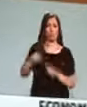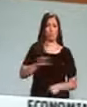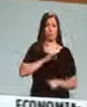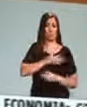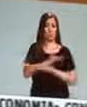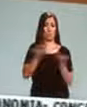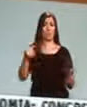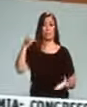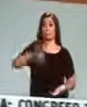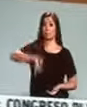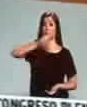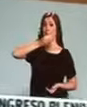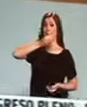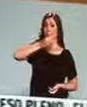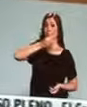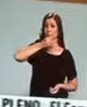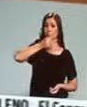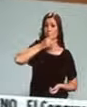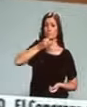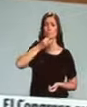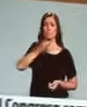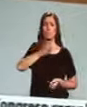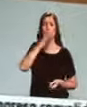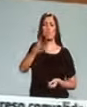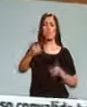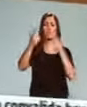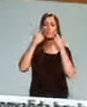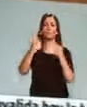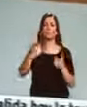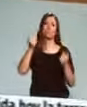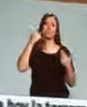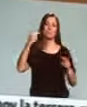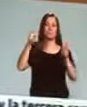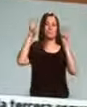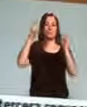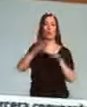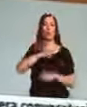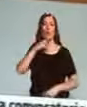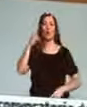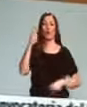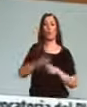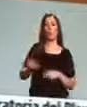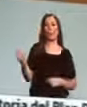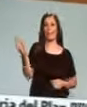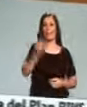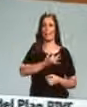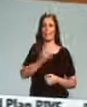señorías, que conducir esta comparecencia por el estéril camino de lo que se conoce como el tú